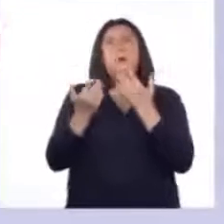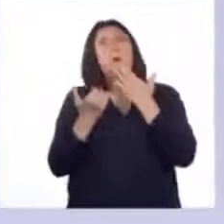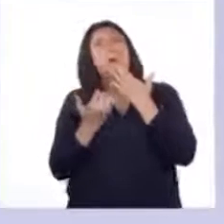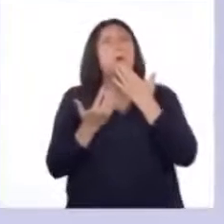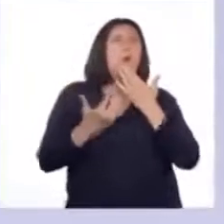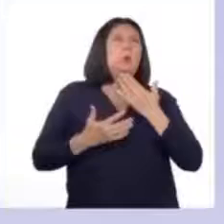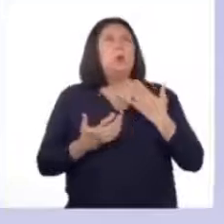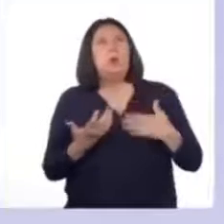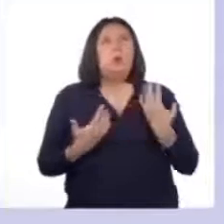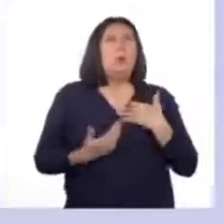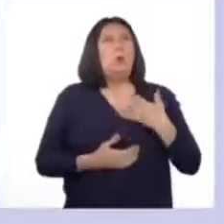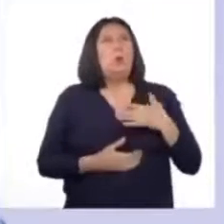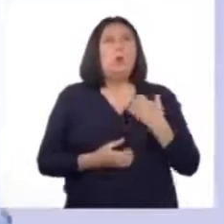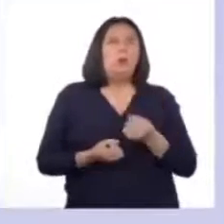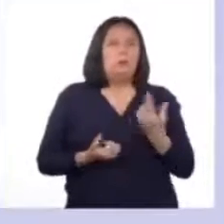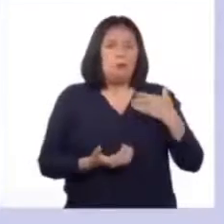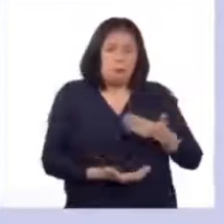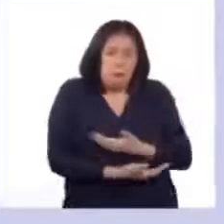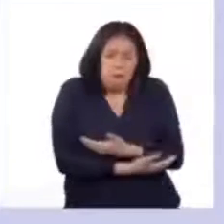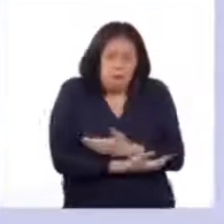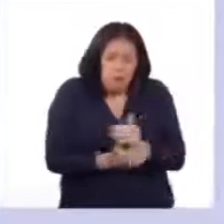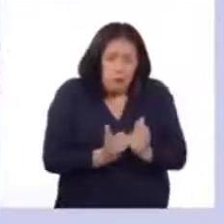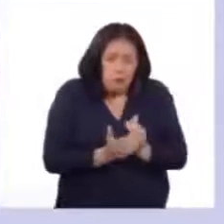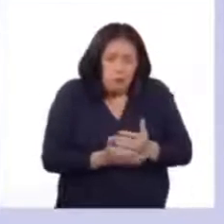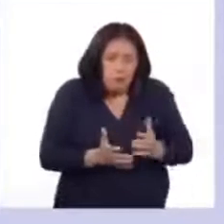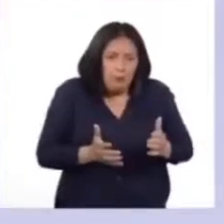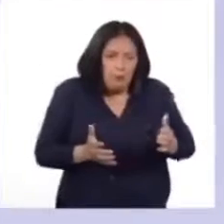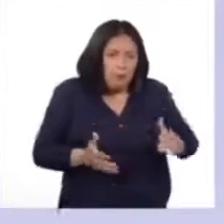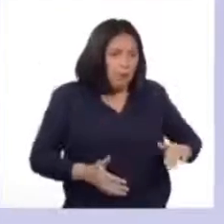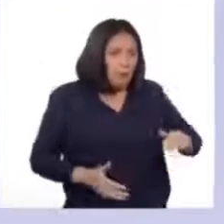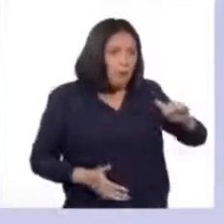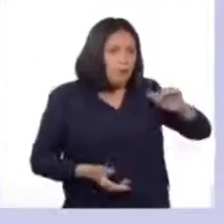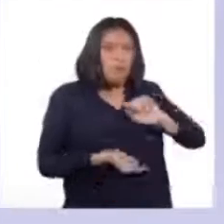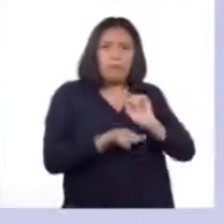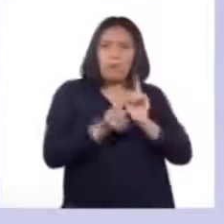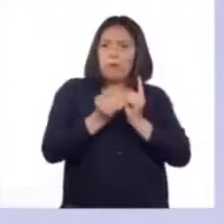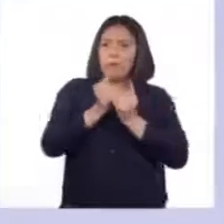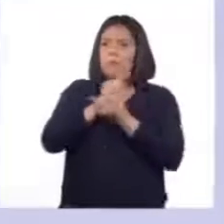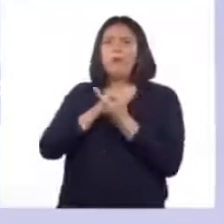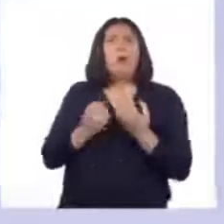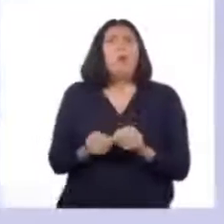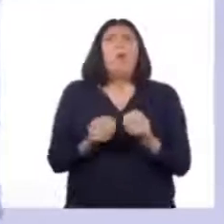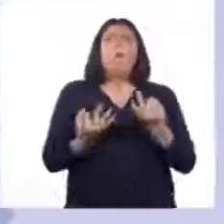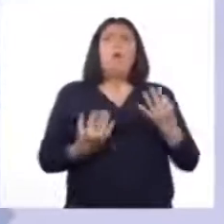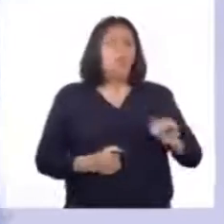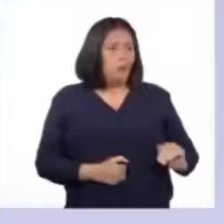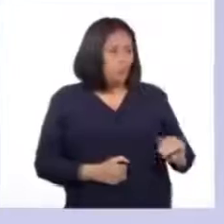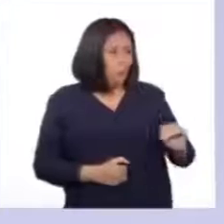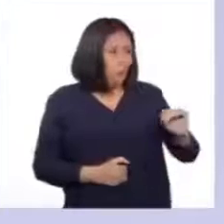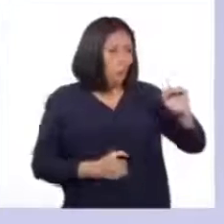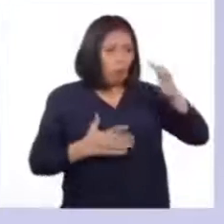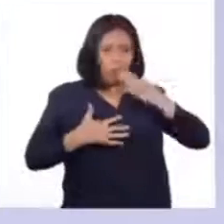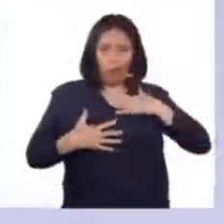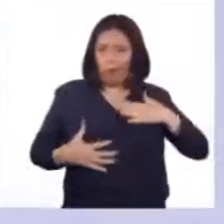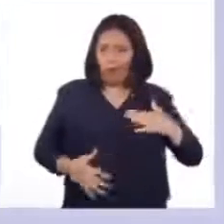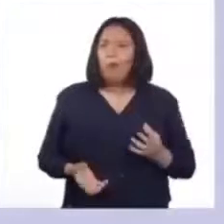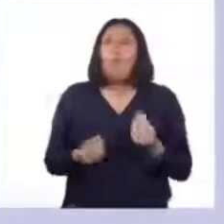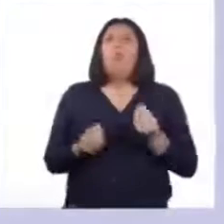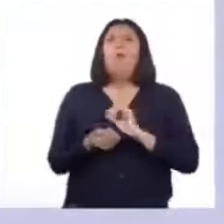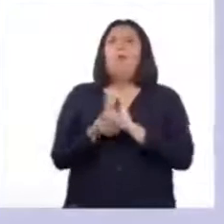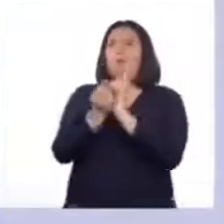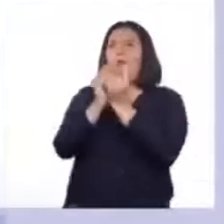cambiando todos desde que éramos pequeñitos, chiquititos hasta ahora. Y sobre todo, ¿cuánto han crecido y cambiado ustedes mismos?